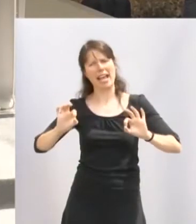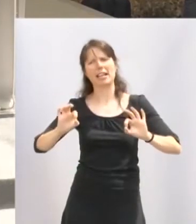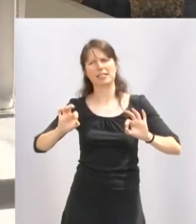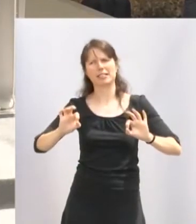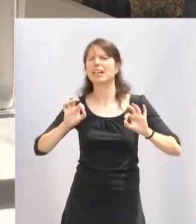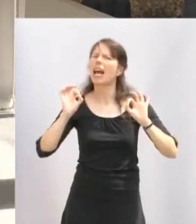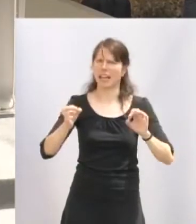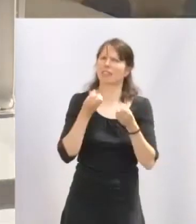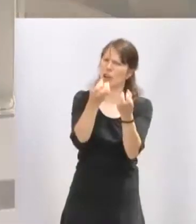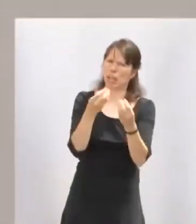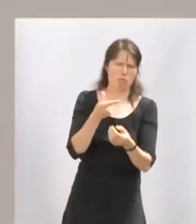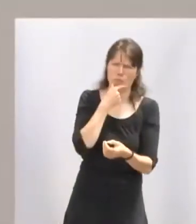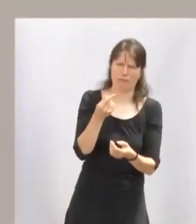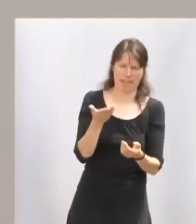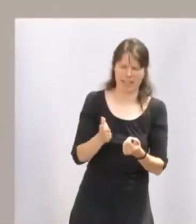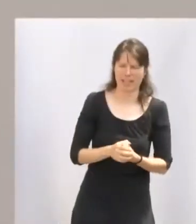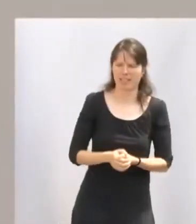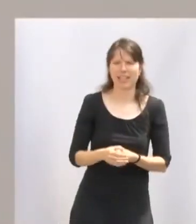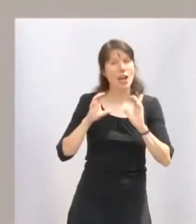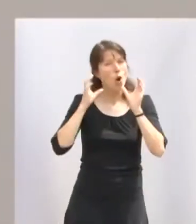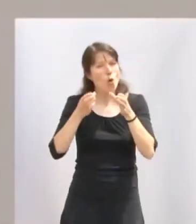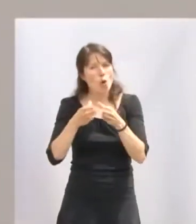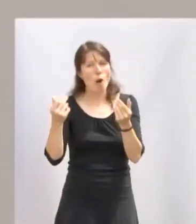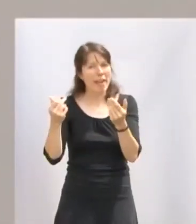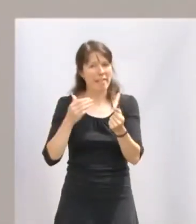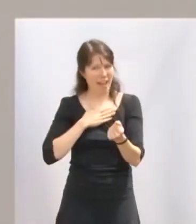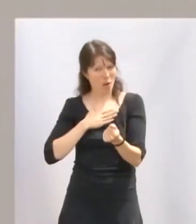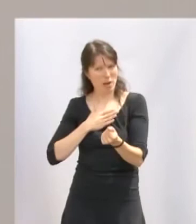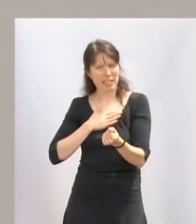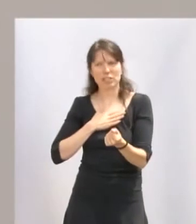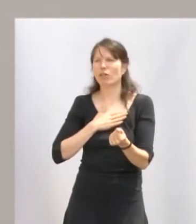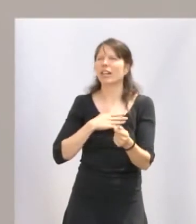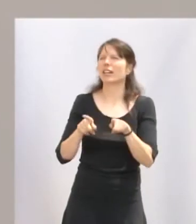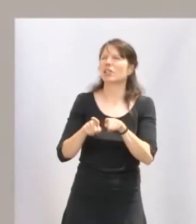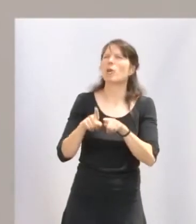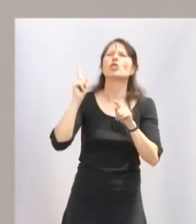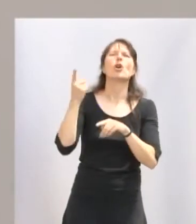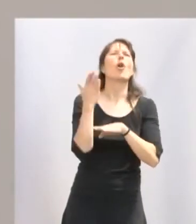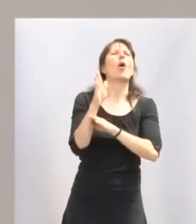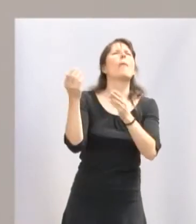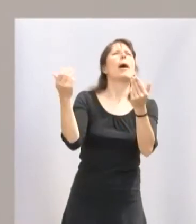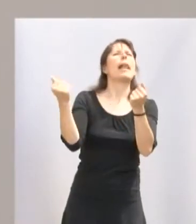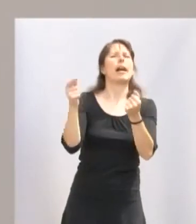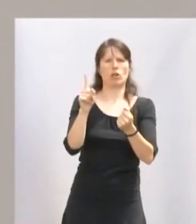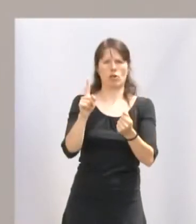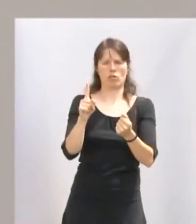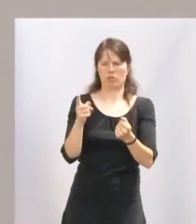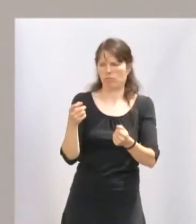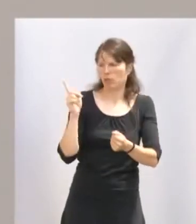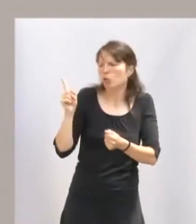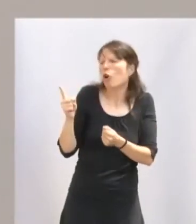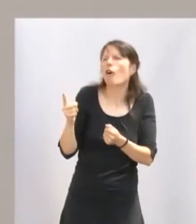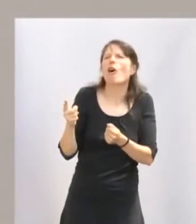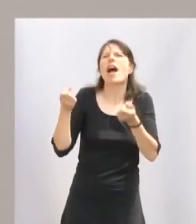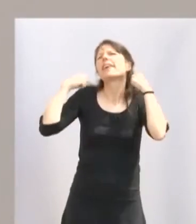esto es facilísimo. Nuestro grupo de danzas va más allá de las actuaciones, de los ensayos, de los escenarios.